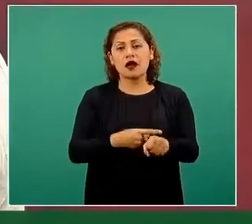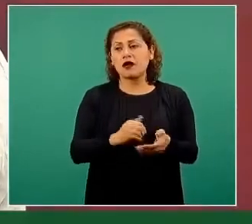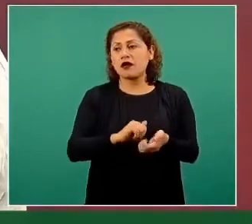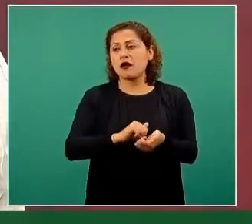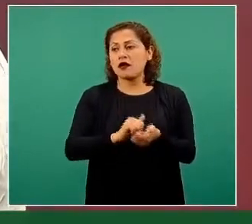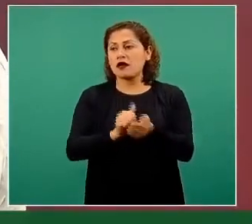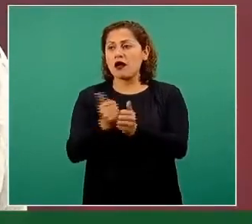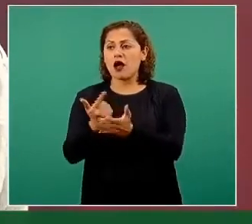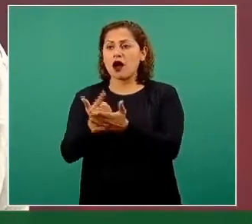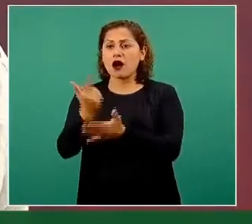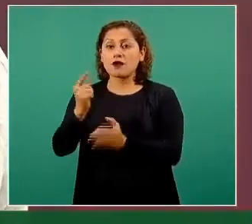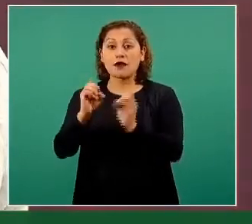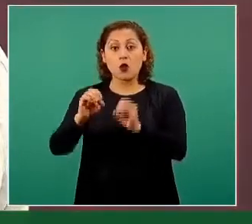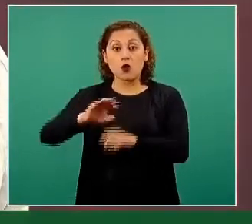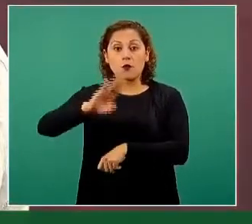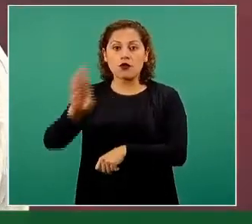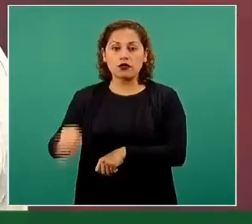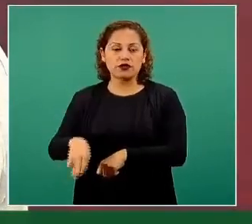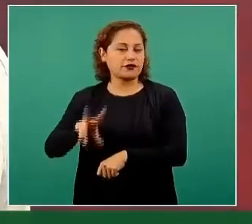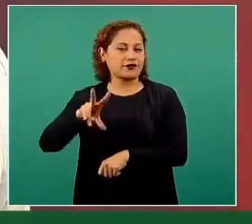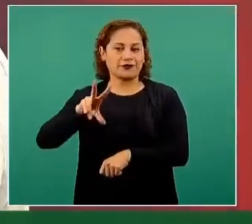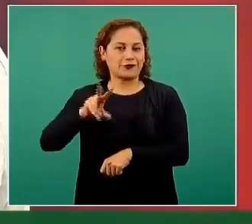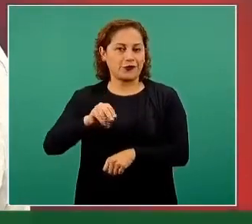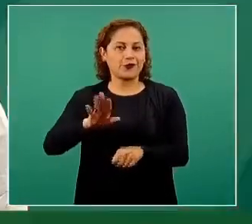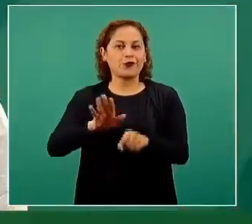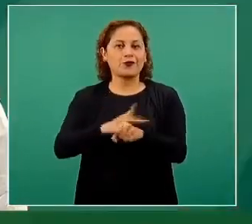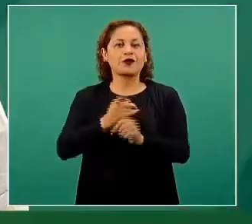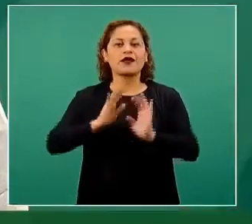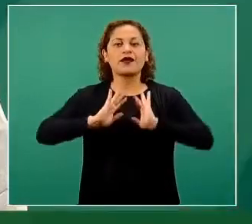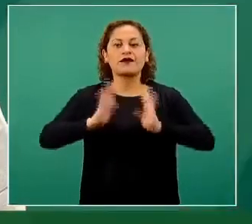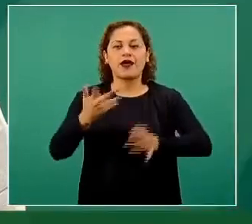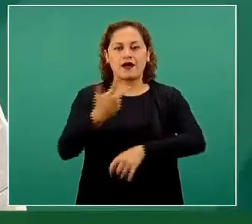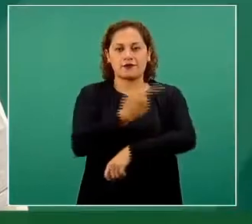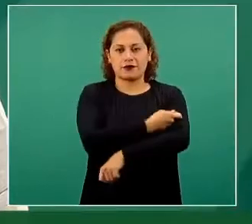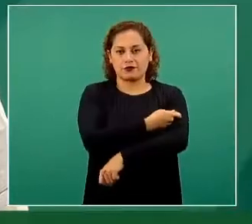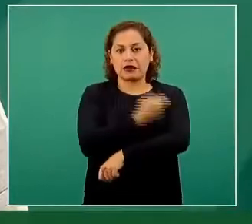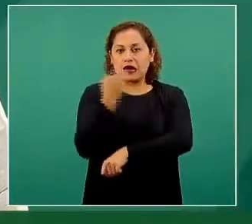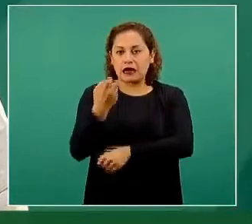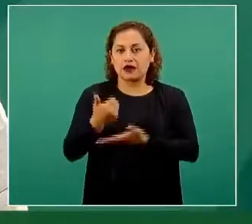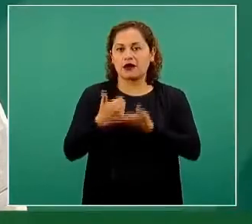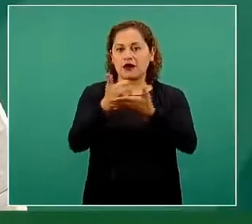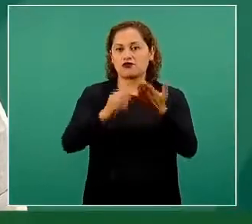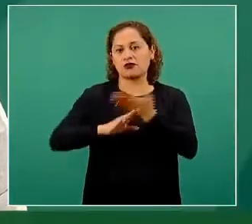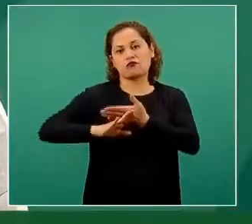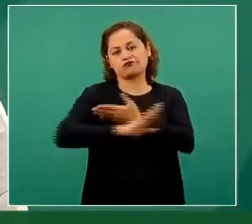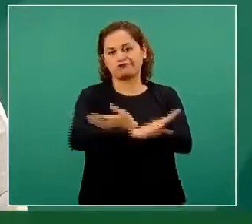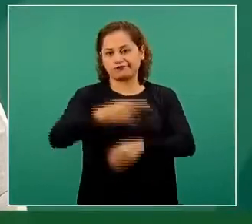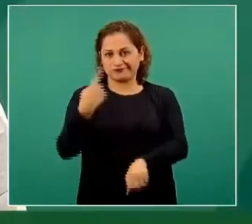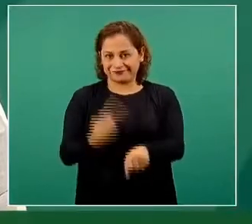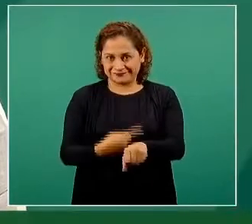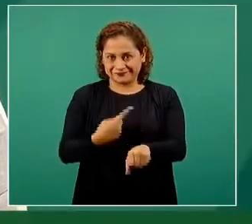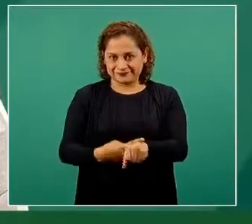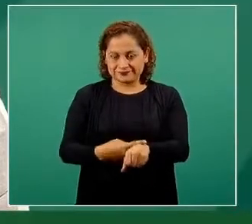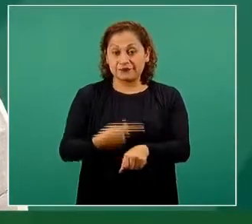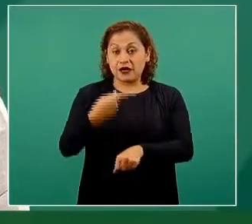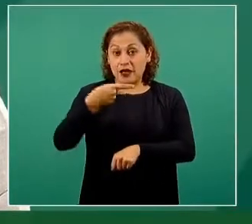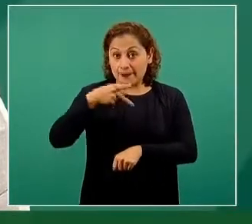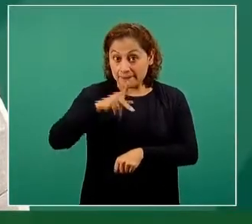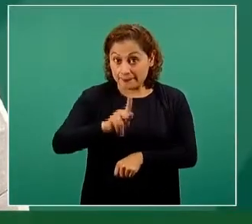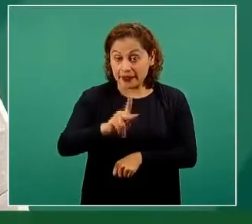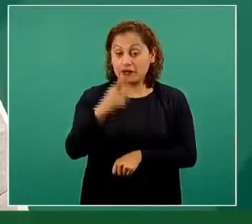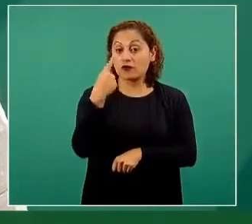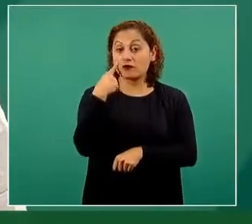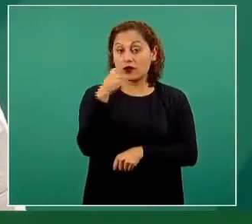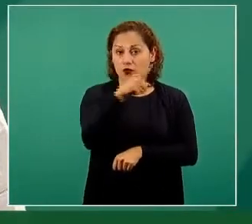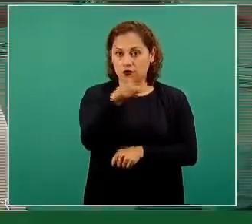llegara a perder la vida. Entonces, por eso usamos estas vacunas. Sin embargo, y es importante tenerlo claro, la vacuna no